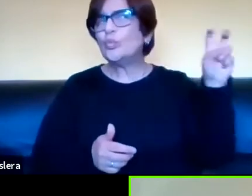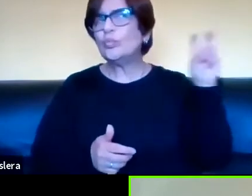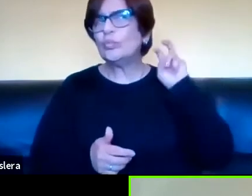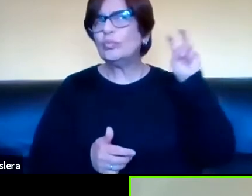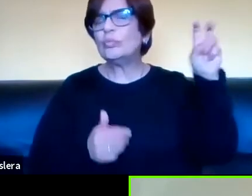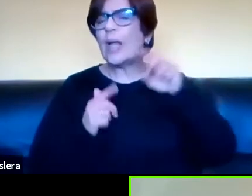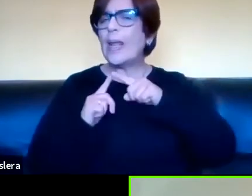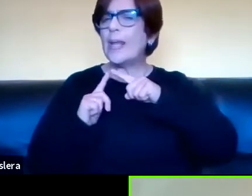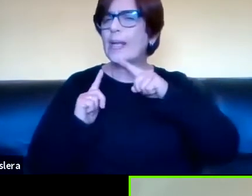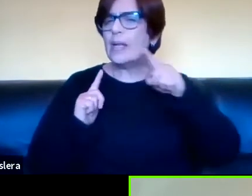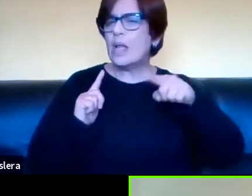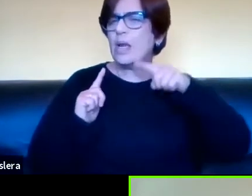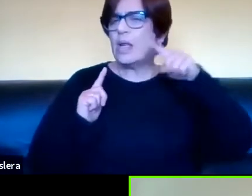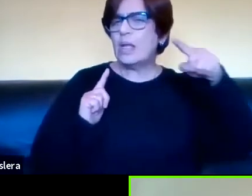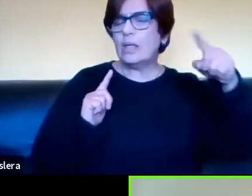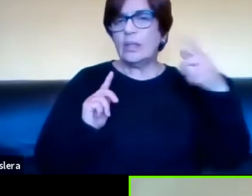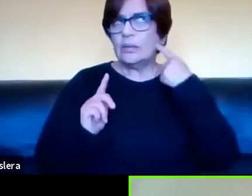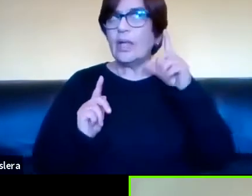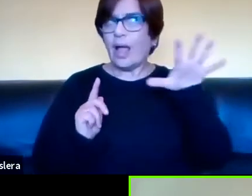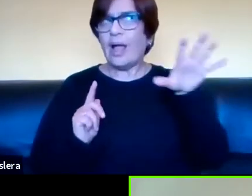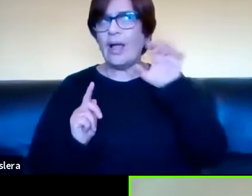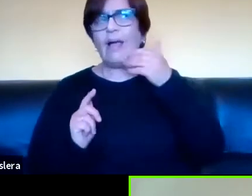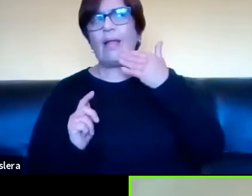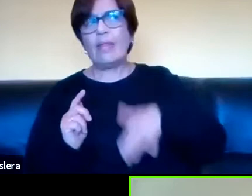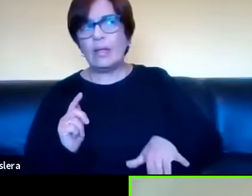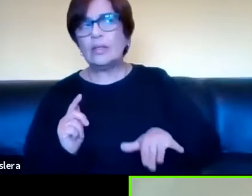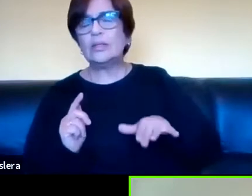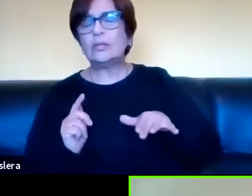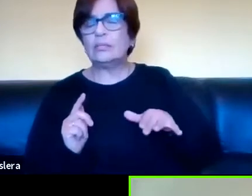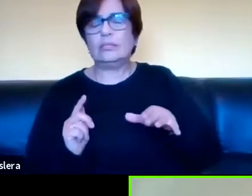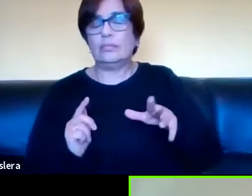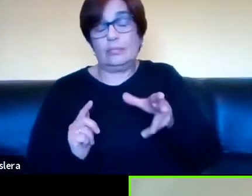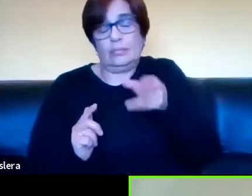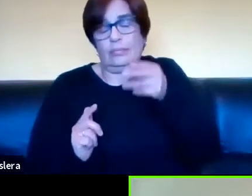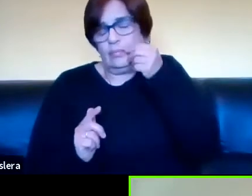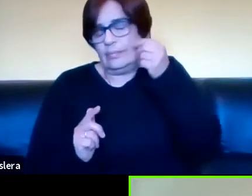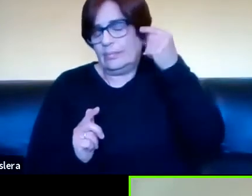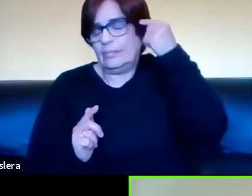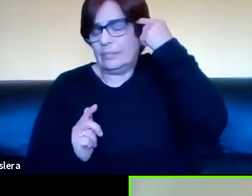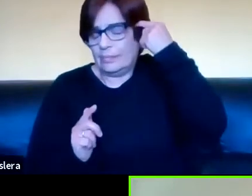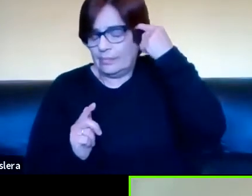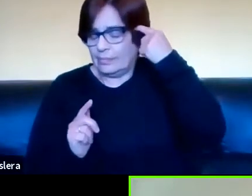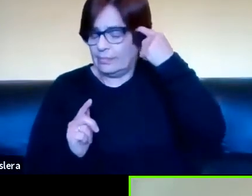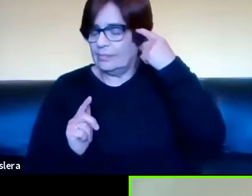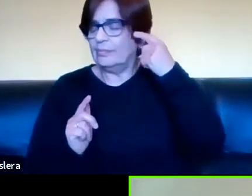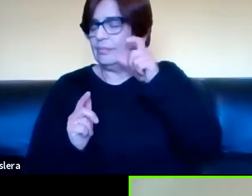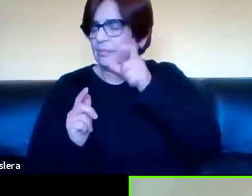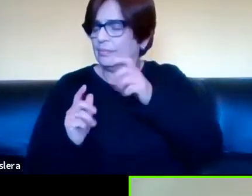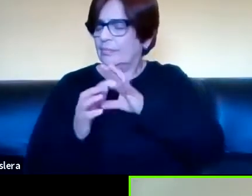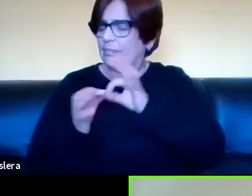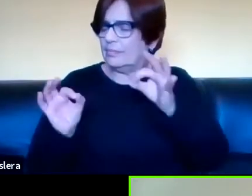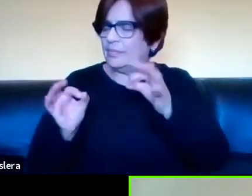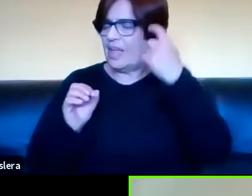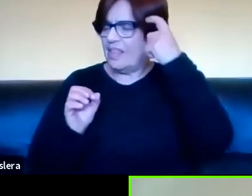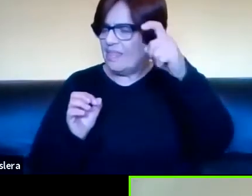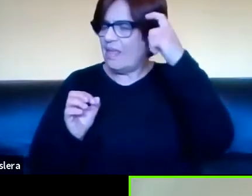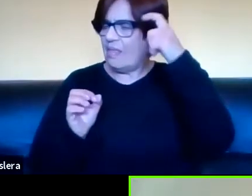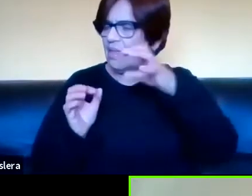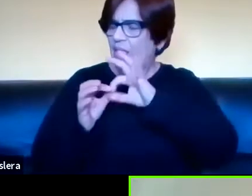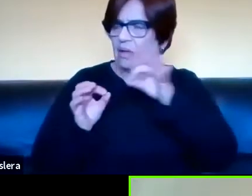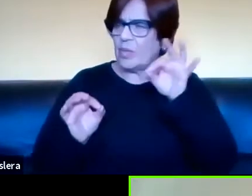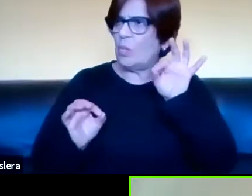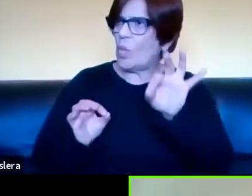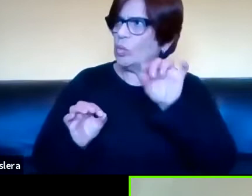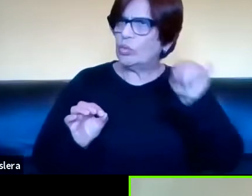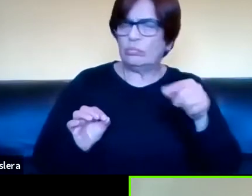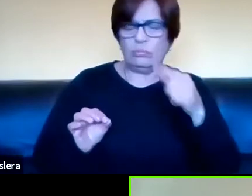hablantes podemos ir reconociendo inconscientemente las unidades que hay, pero no hay oraciones, no hay palabras,